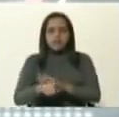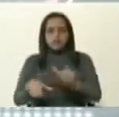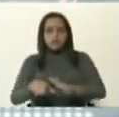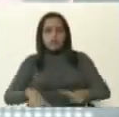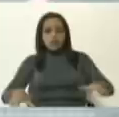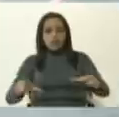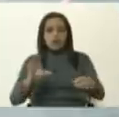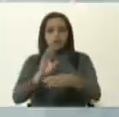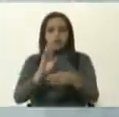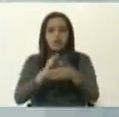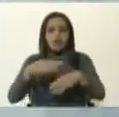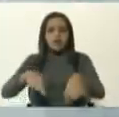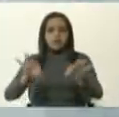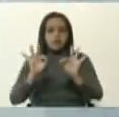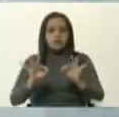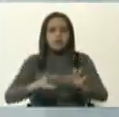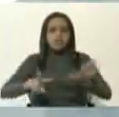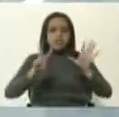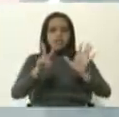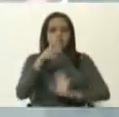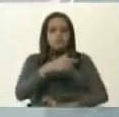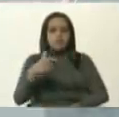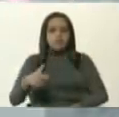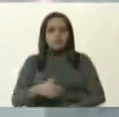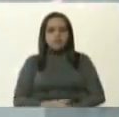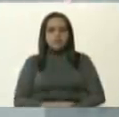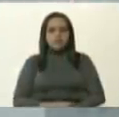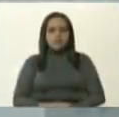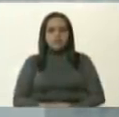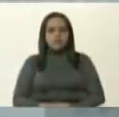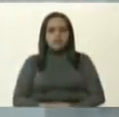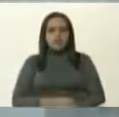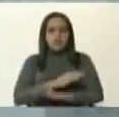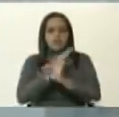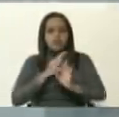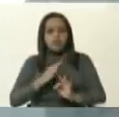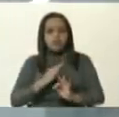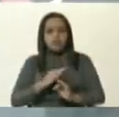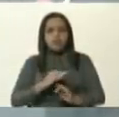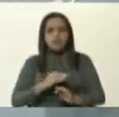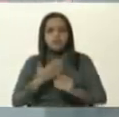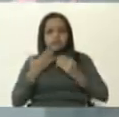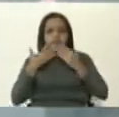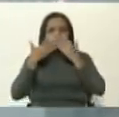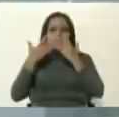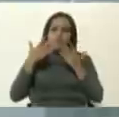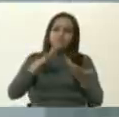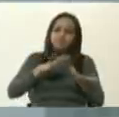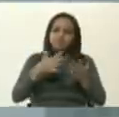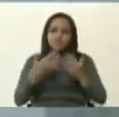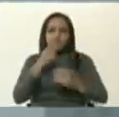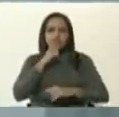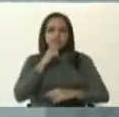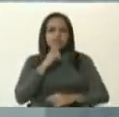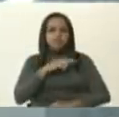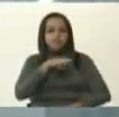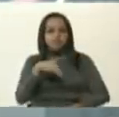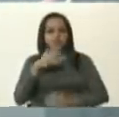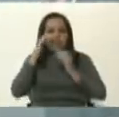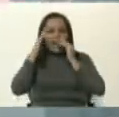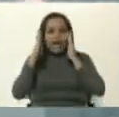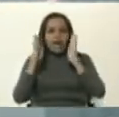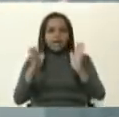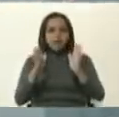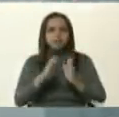y 7 pacientes en condición respiratoria aguda moderada. estamos atendiendo y estamos